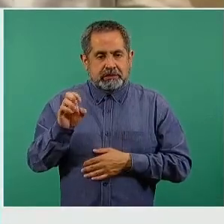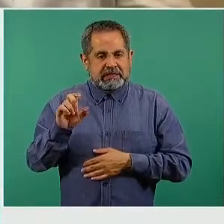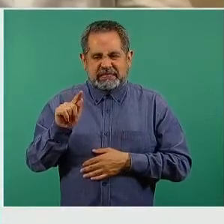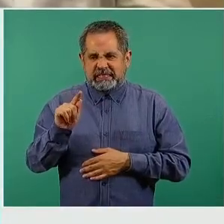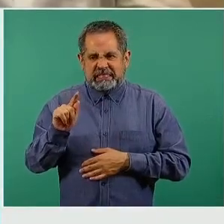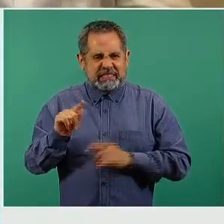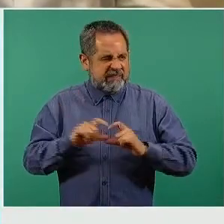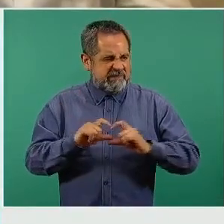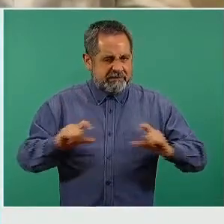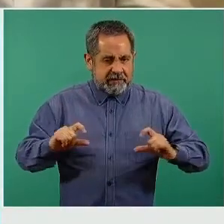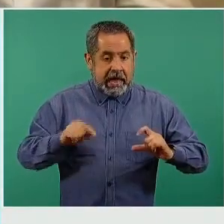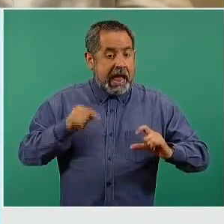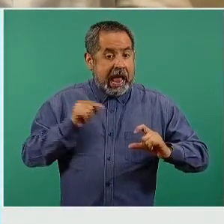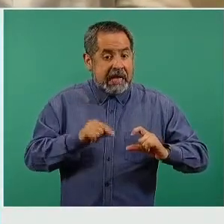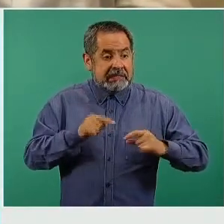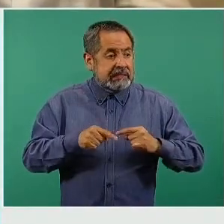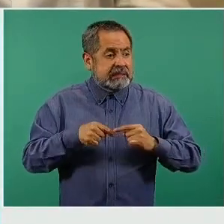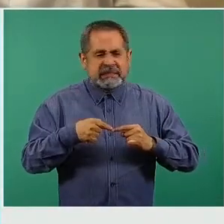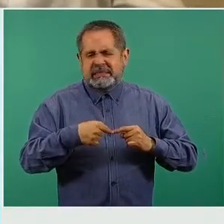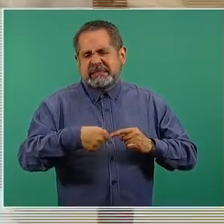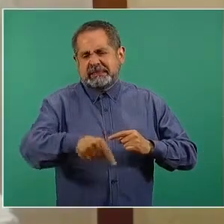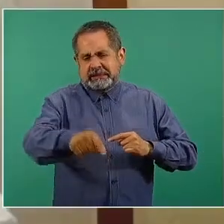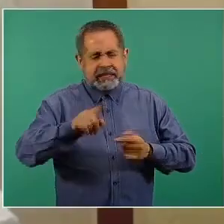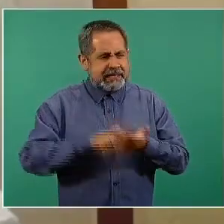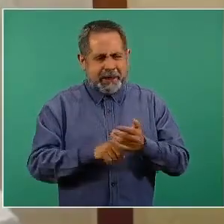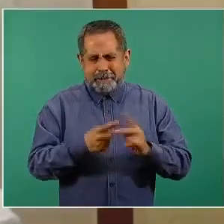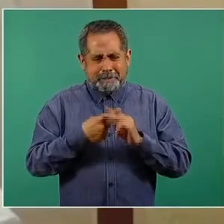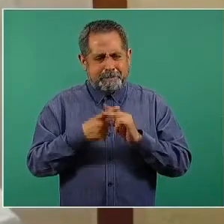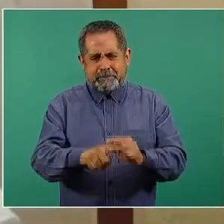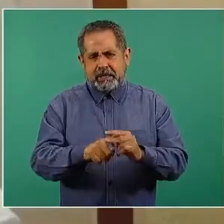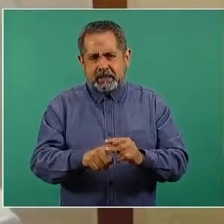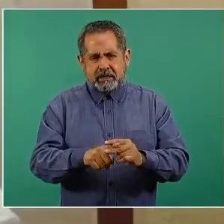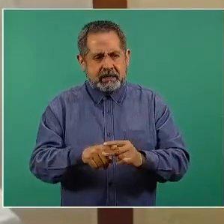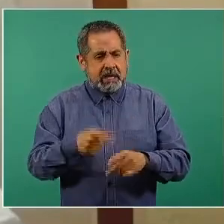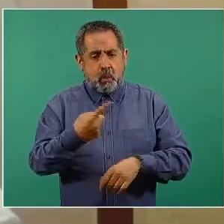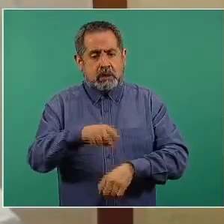setenta que se estarán aplicando las más recientes ya esta semana y la próxima.